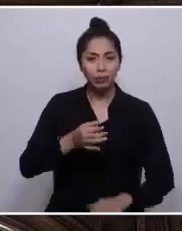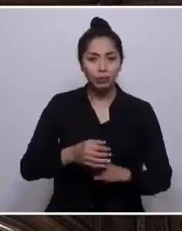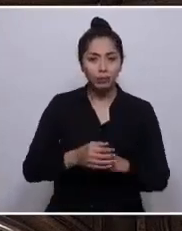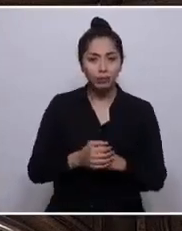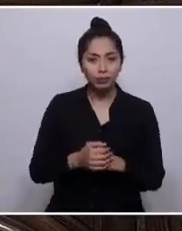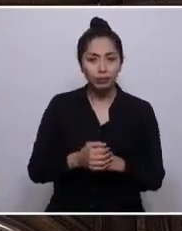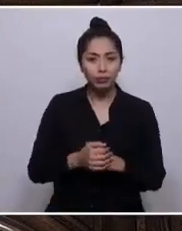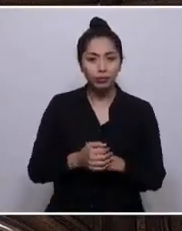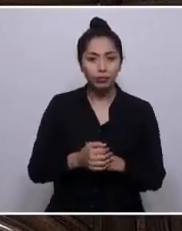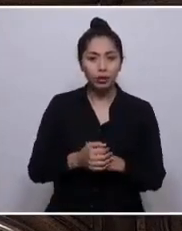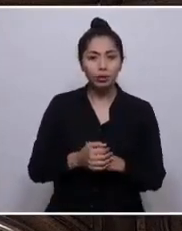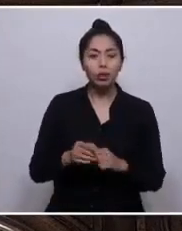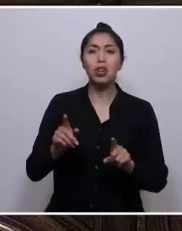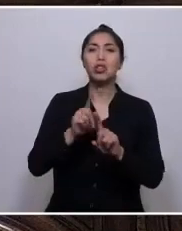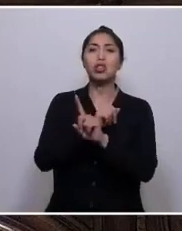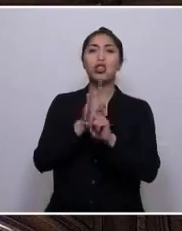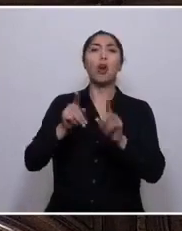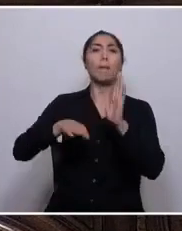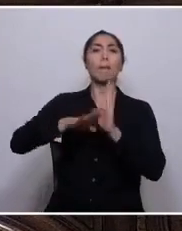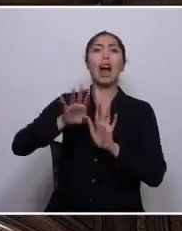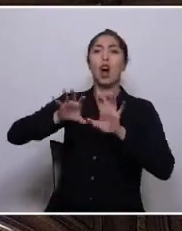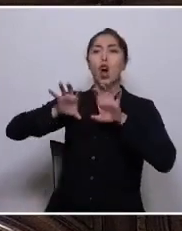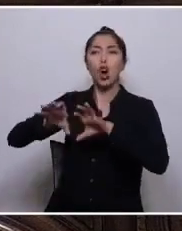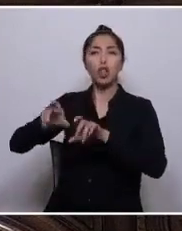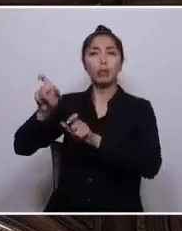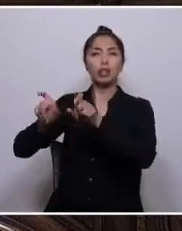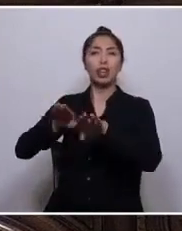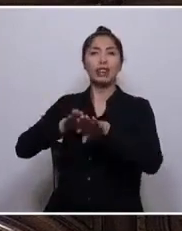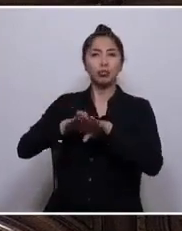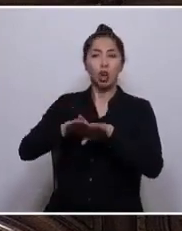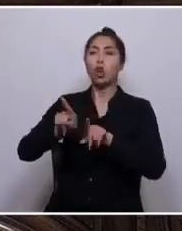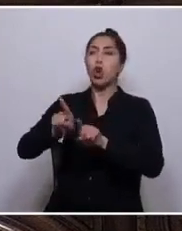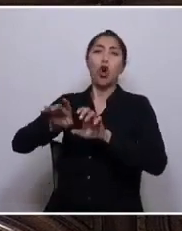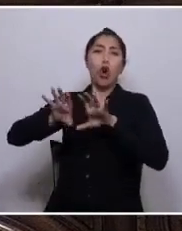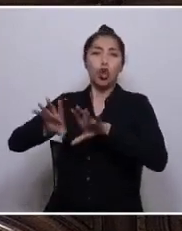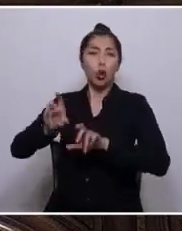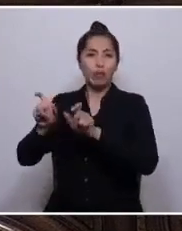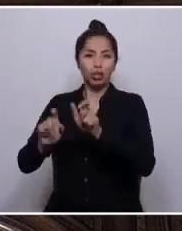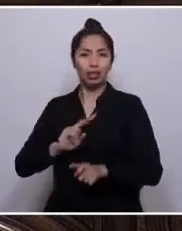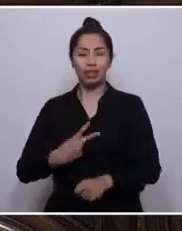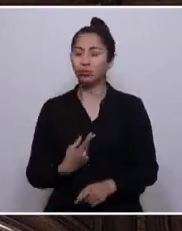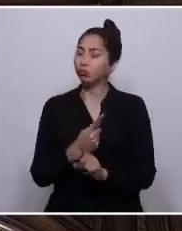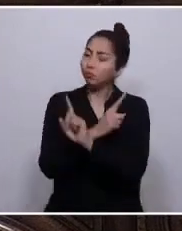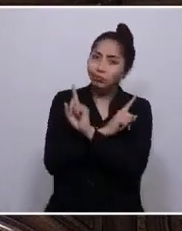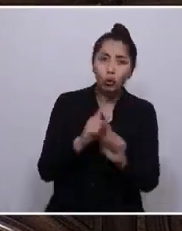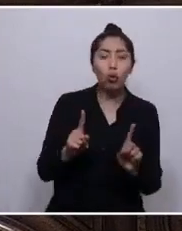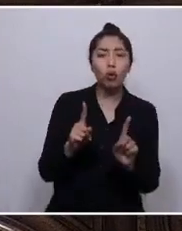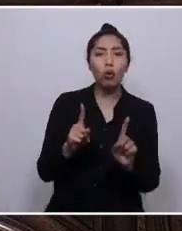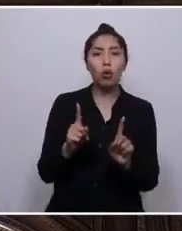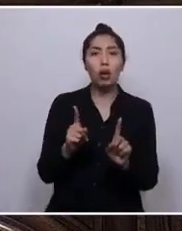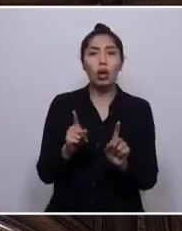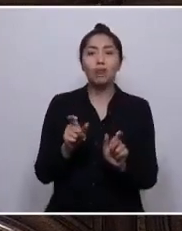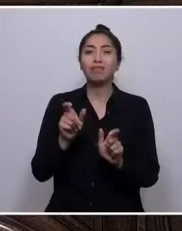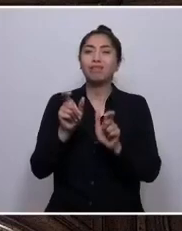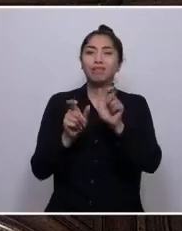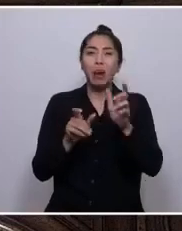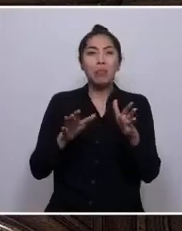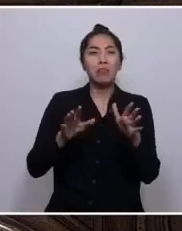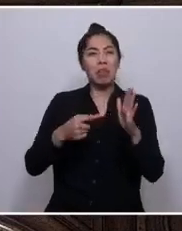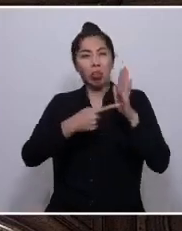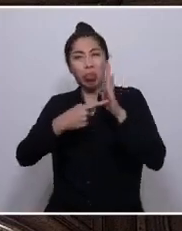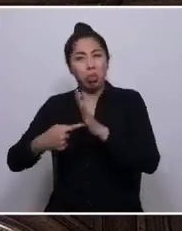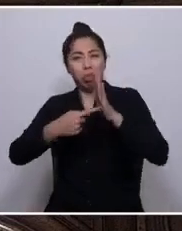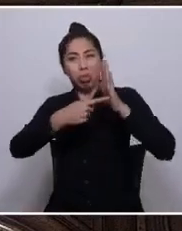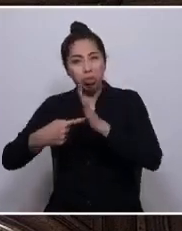no más transodio. No dejemos espacio alguno al crecimiento del fascismo que